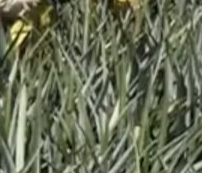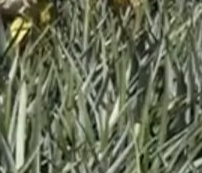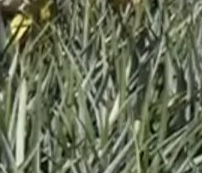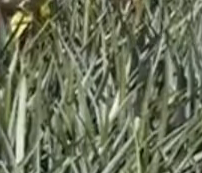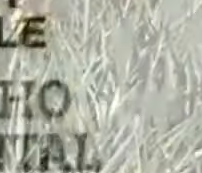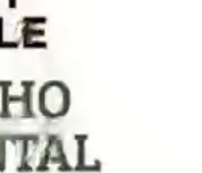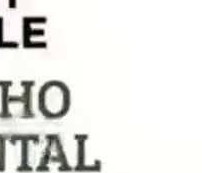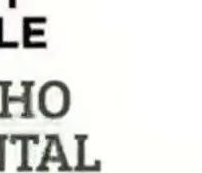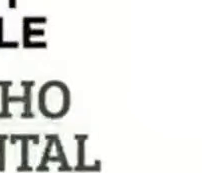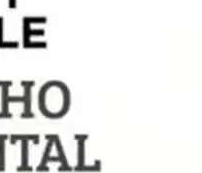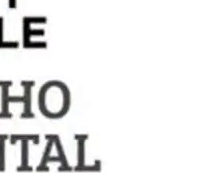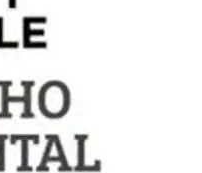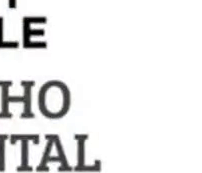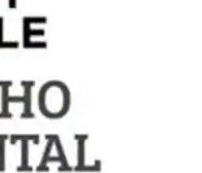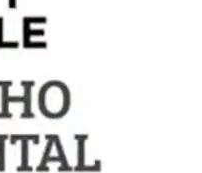clientes